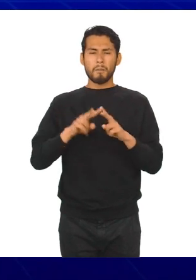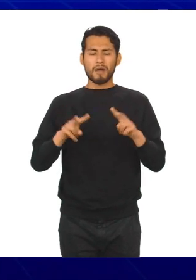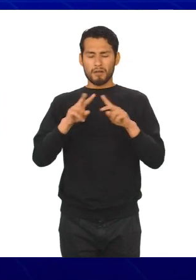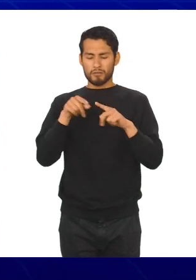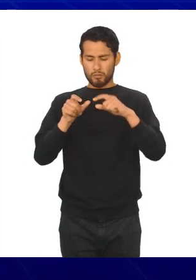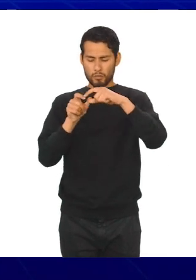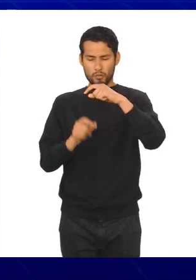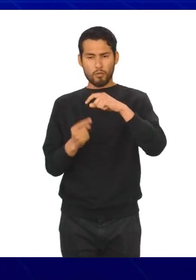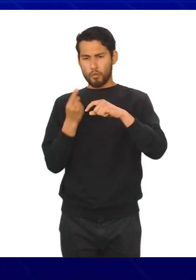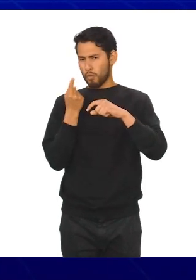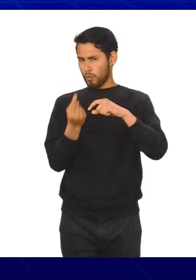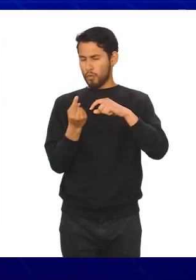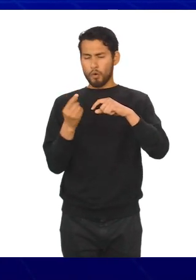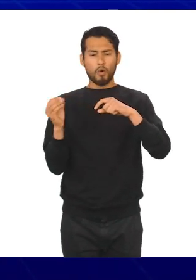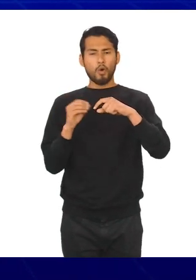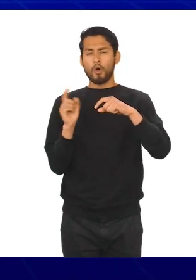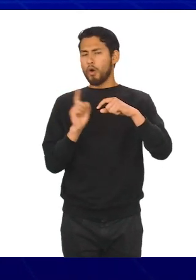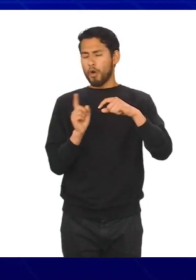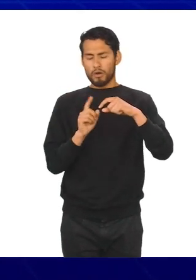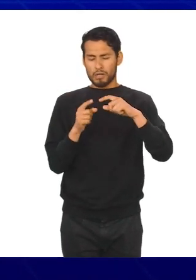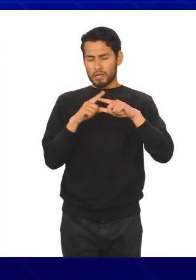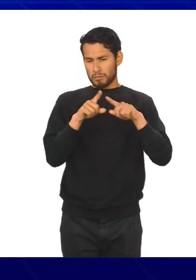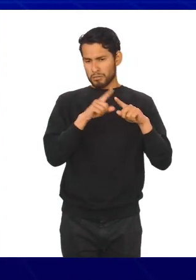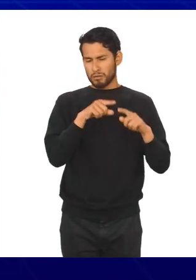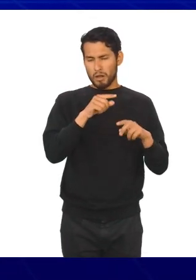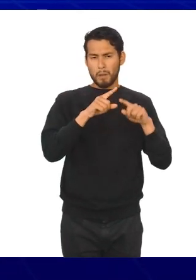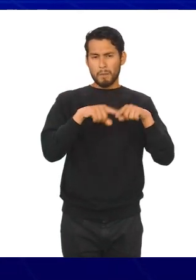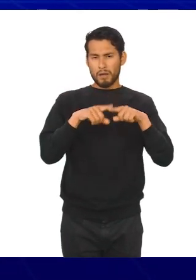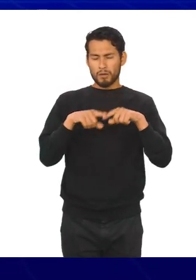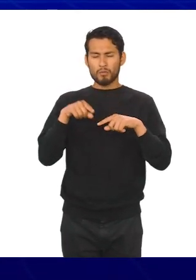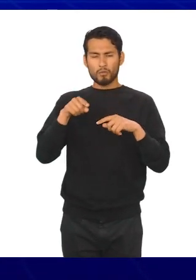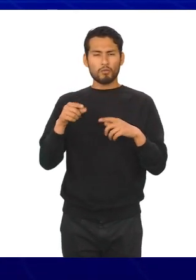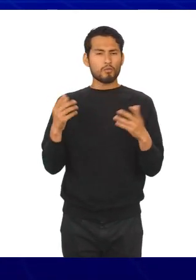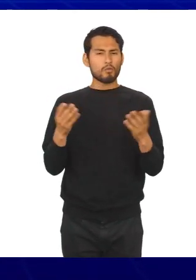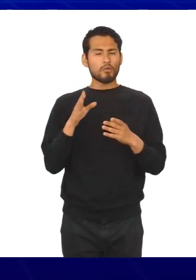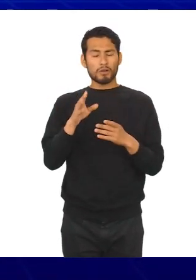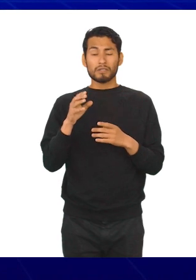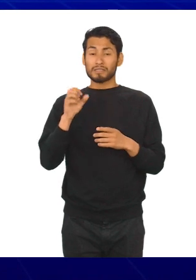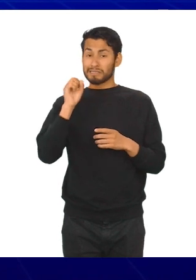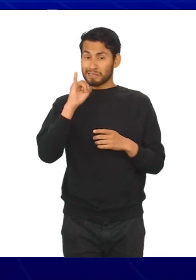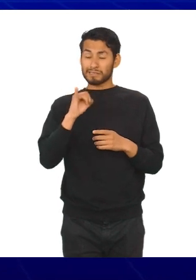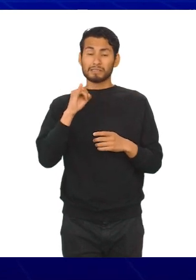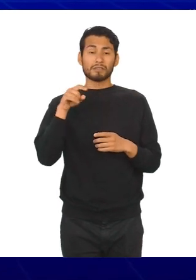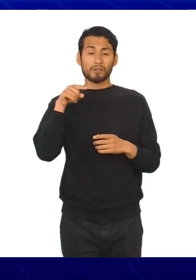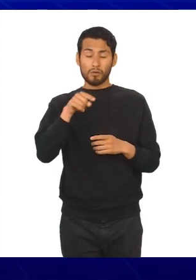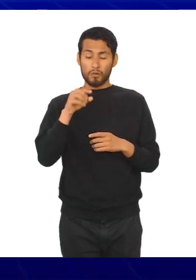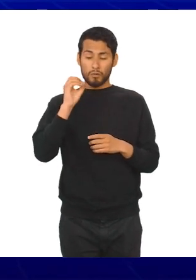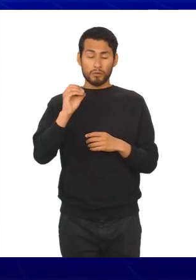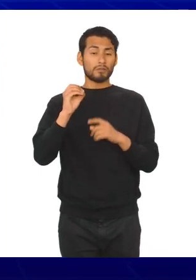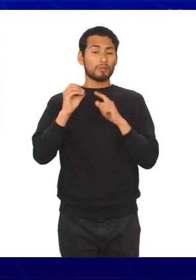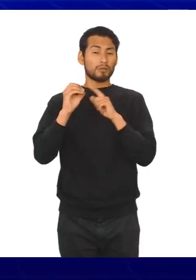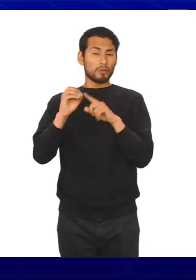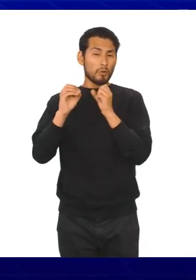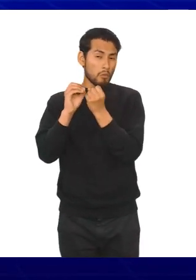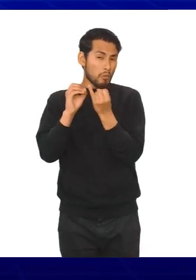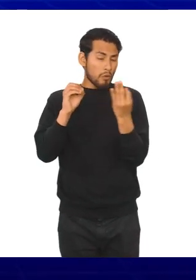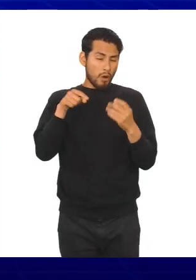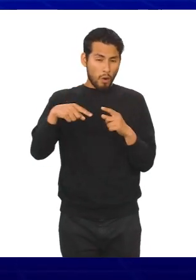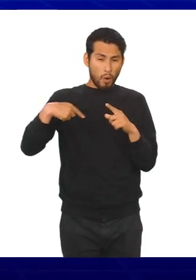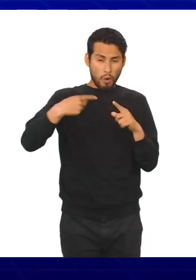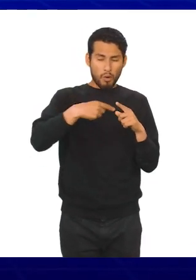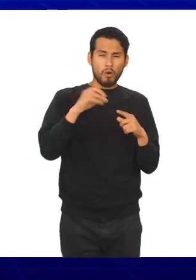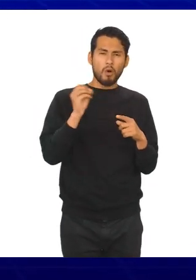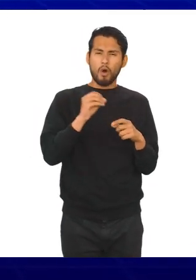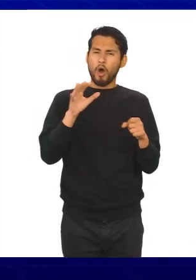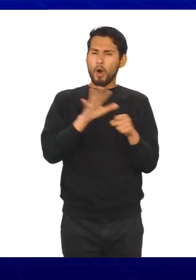verticales, aislados o no, unos de otros, según la variable a graficar, sea discreta o continua. Pueden usarse para